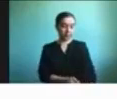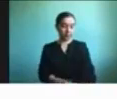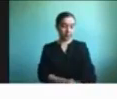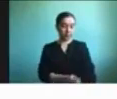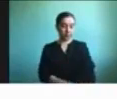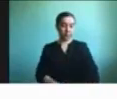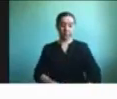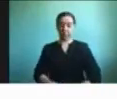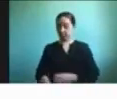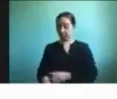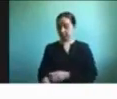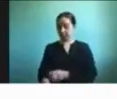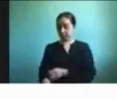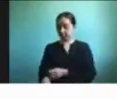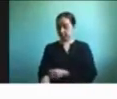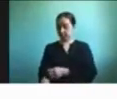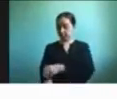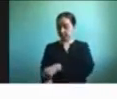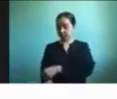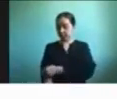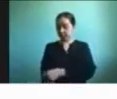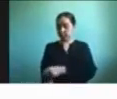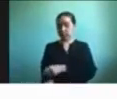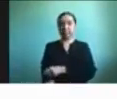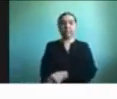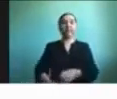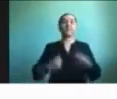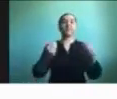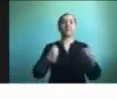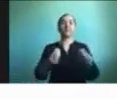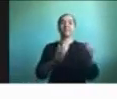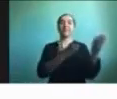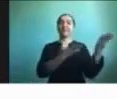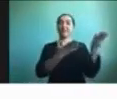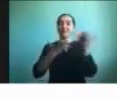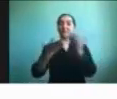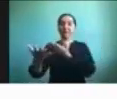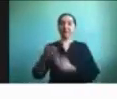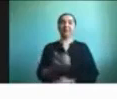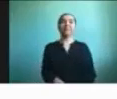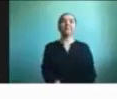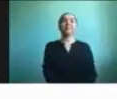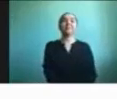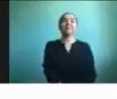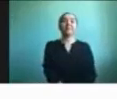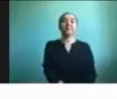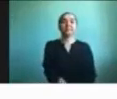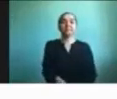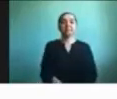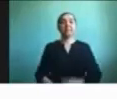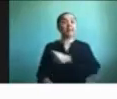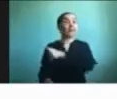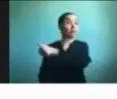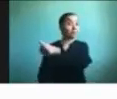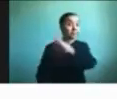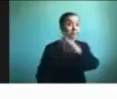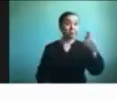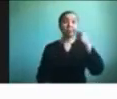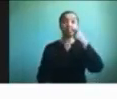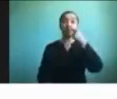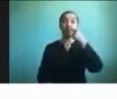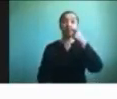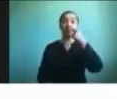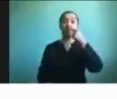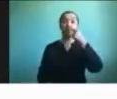Bueno, bienvenidos a todas y a todos al primer webinar